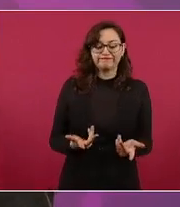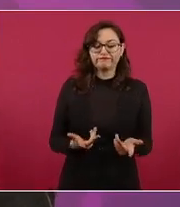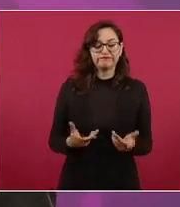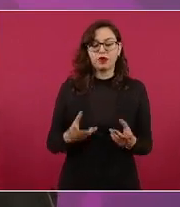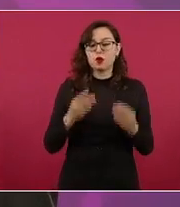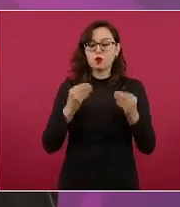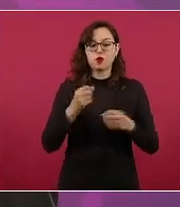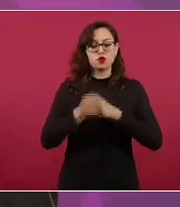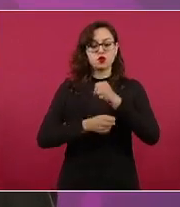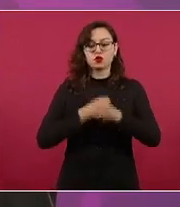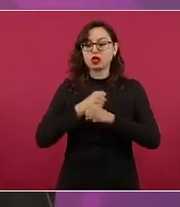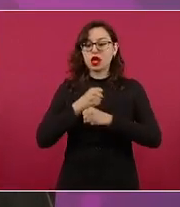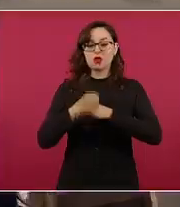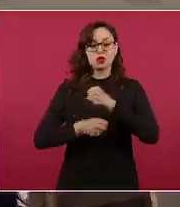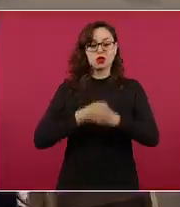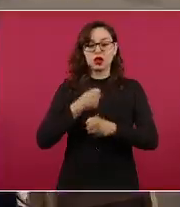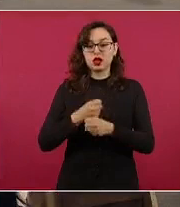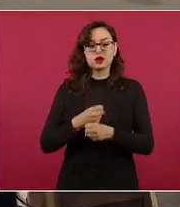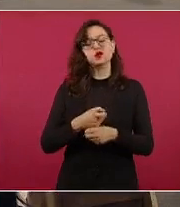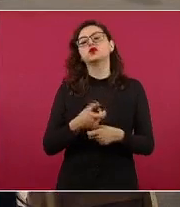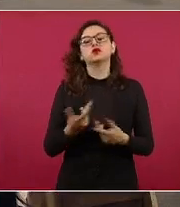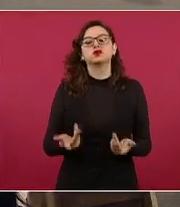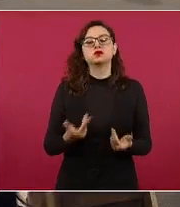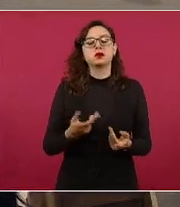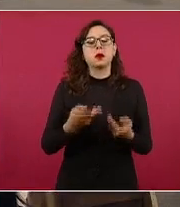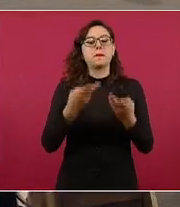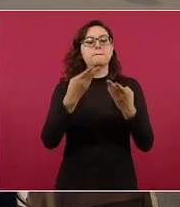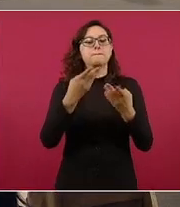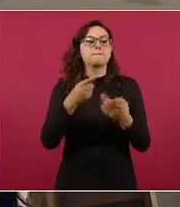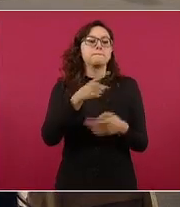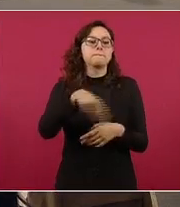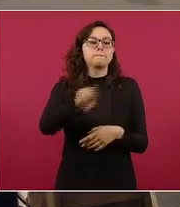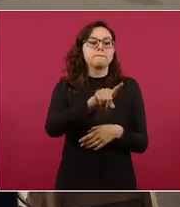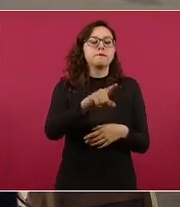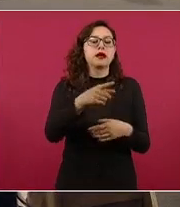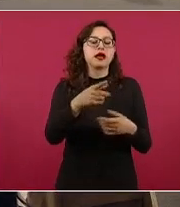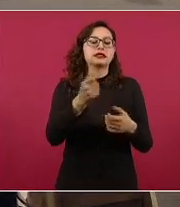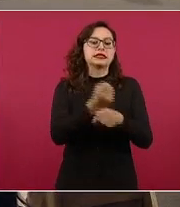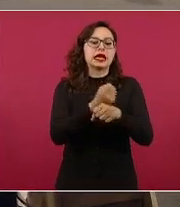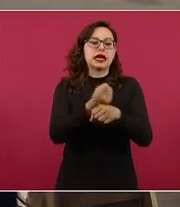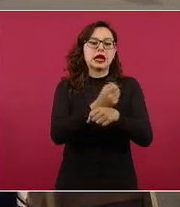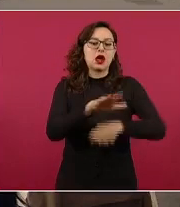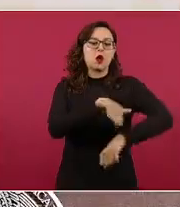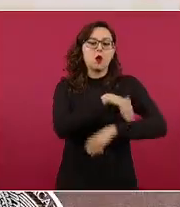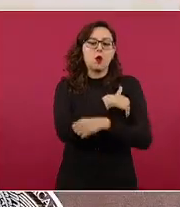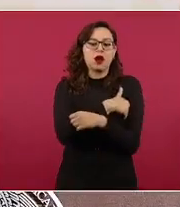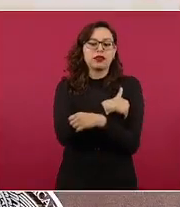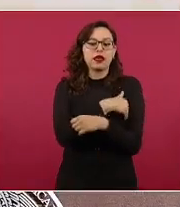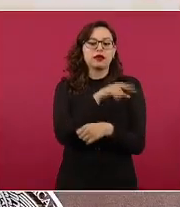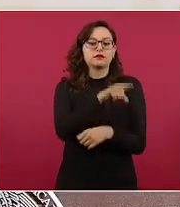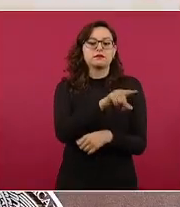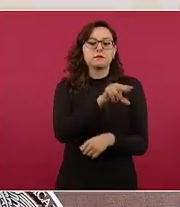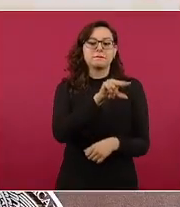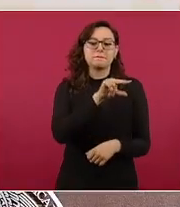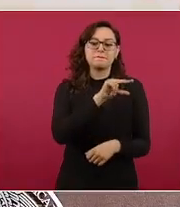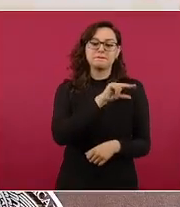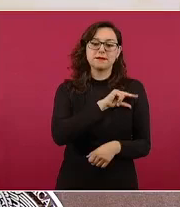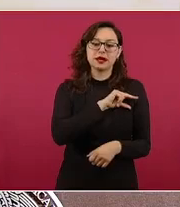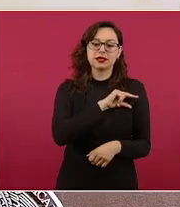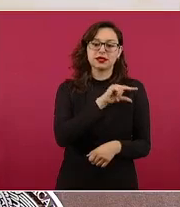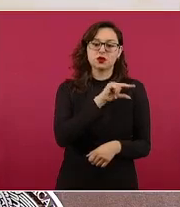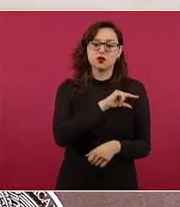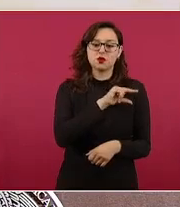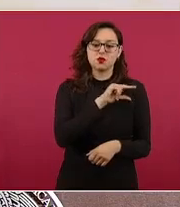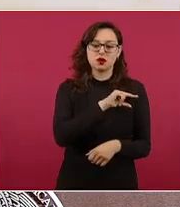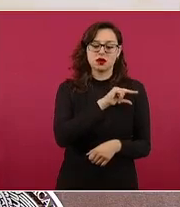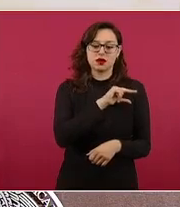comerciales con bancos de sangre privados. Esto es muy adverso para la seguridad sanguínea. Y lo que